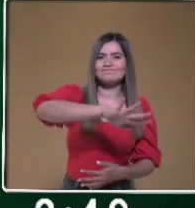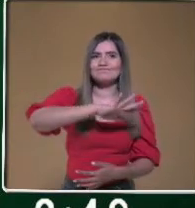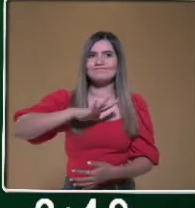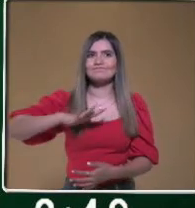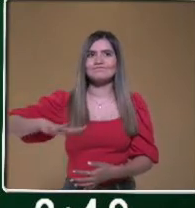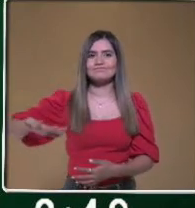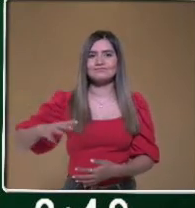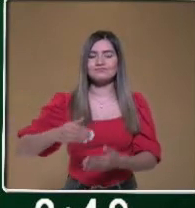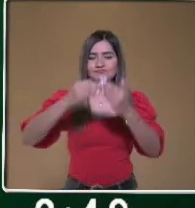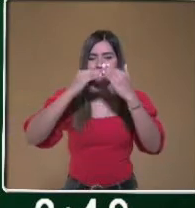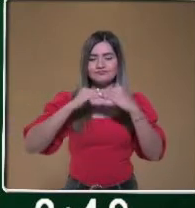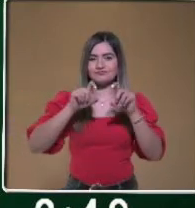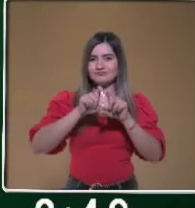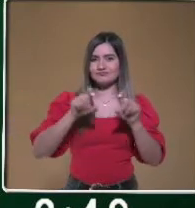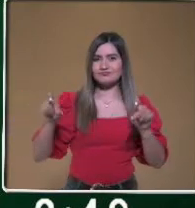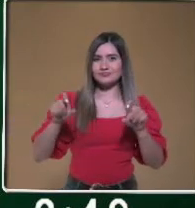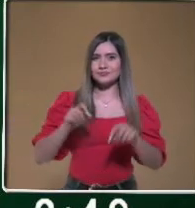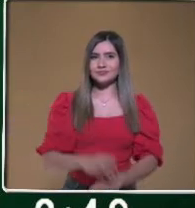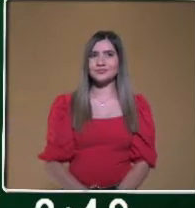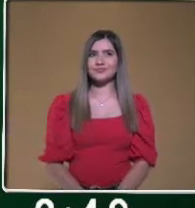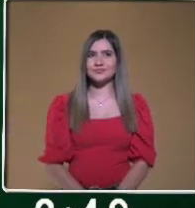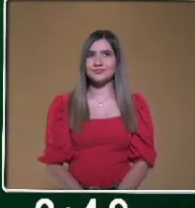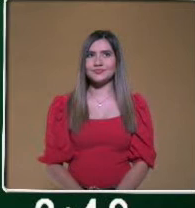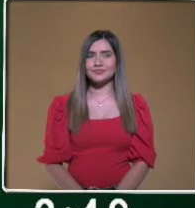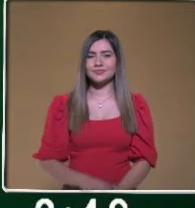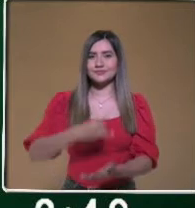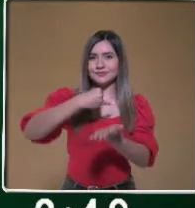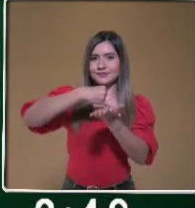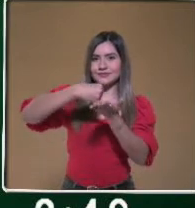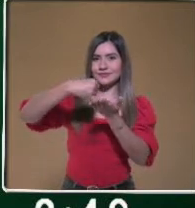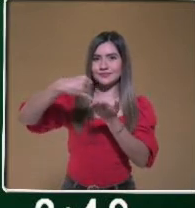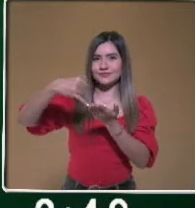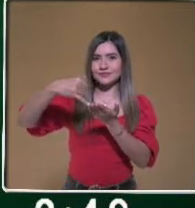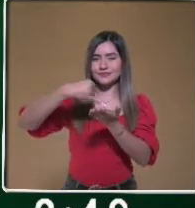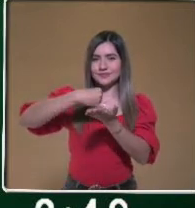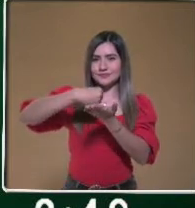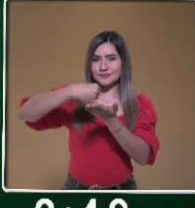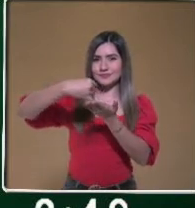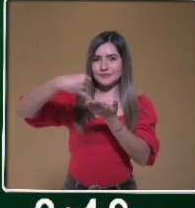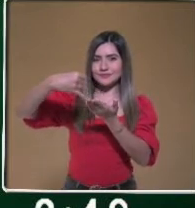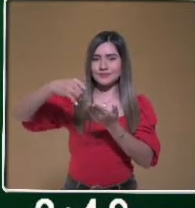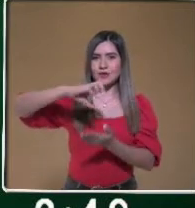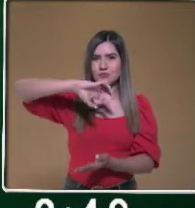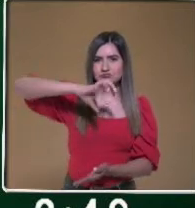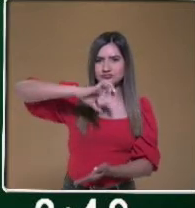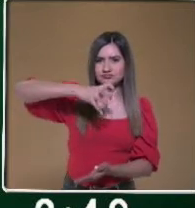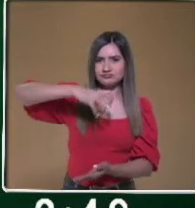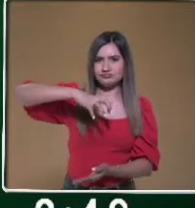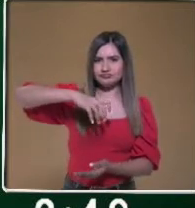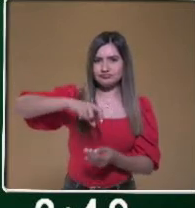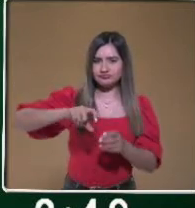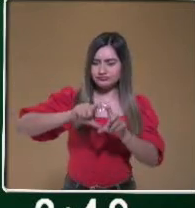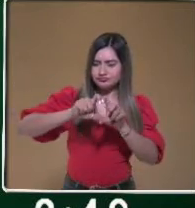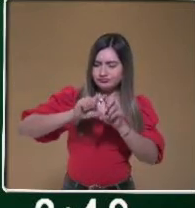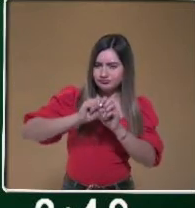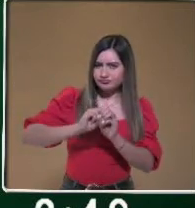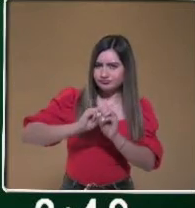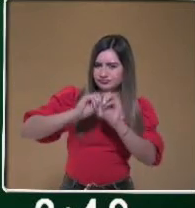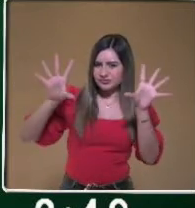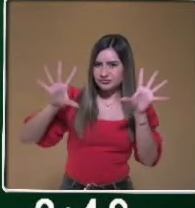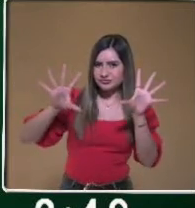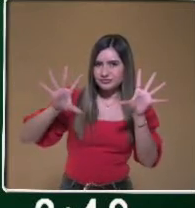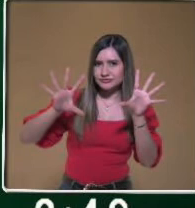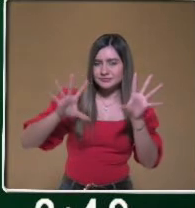agricultura sería la agricultura de riego, o sea, intensiva. A